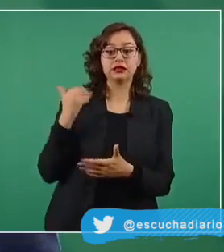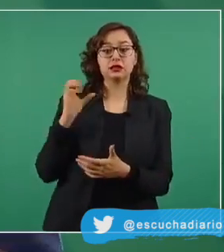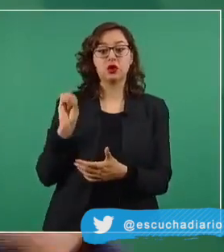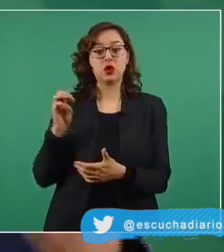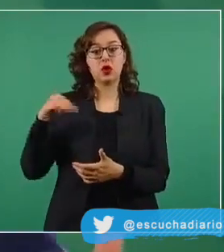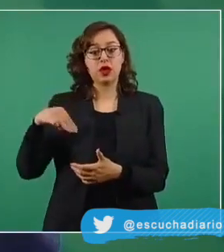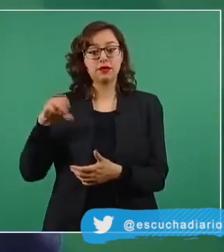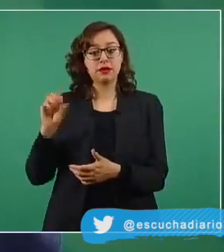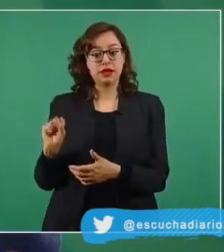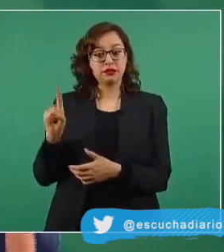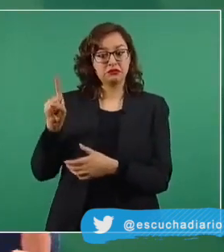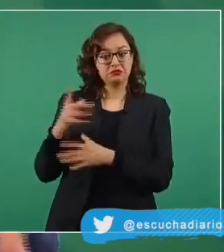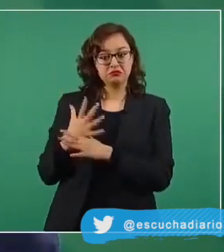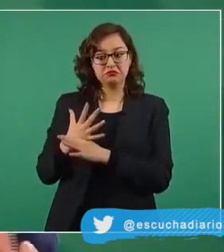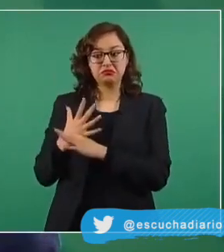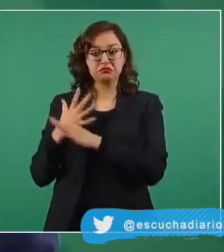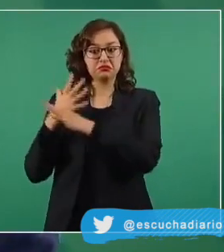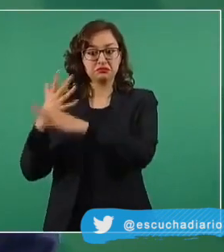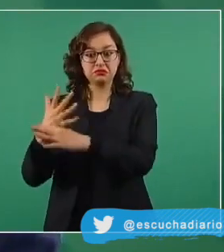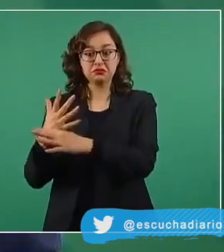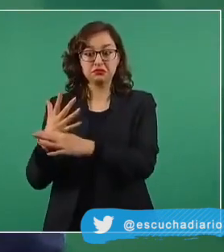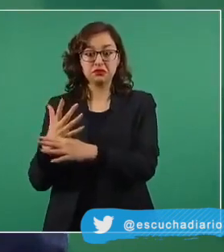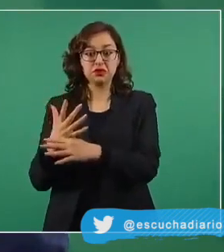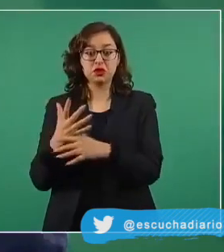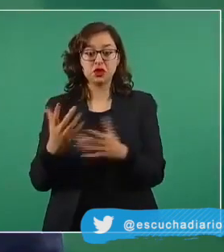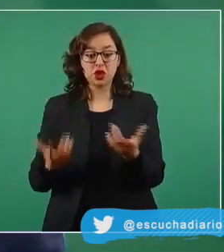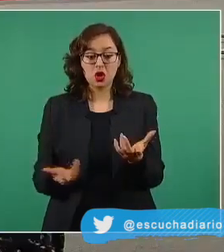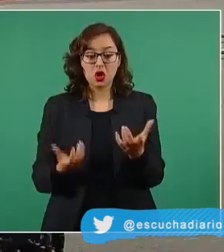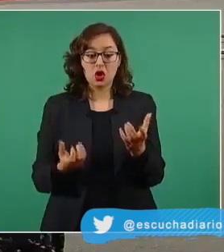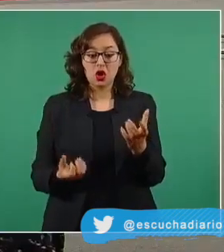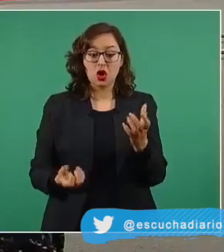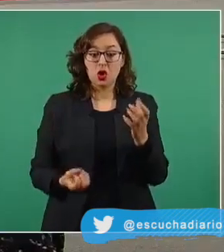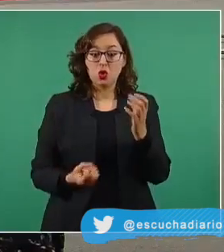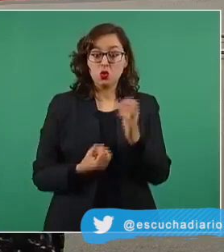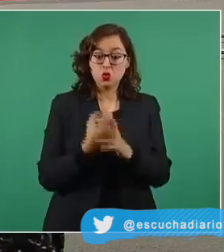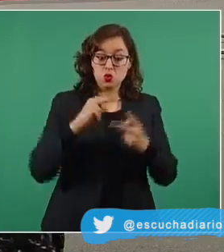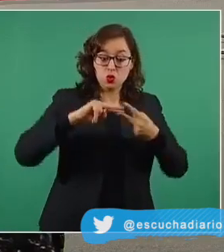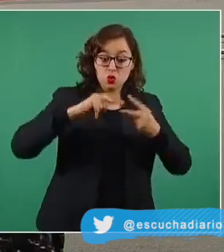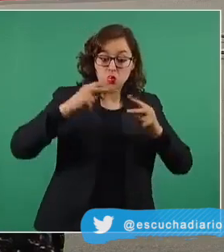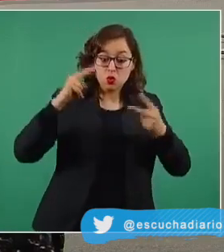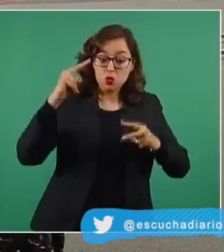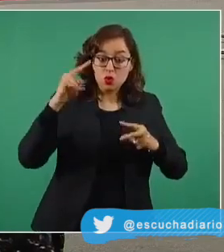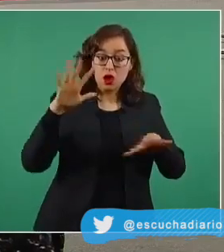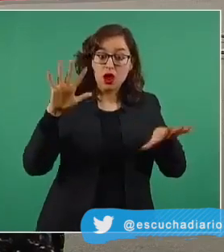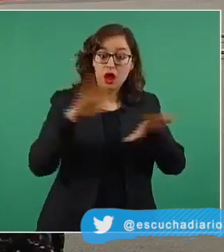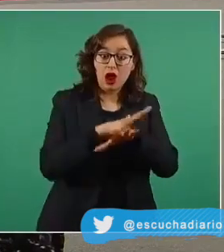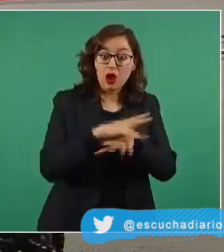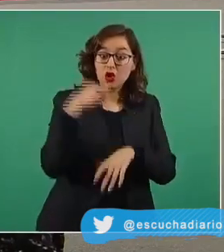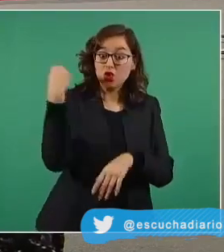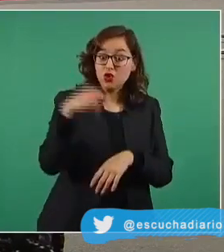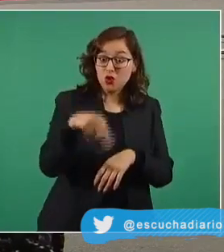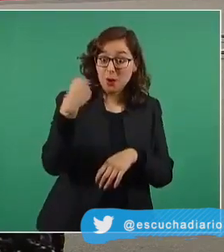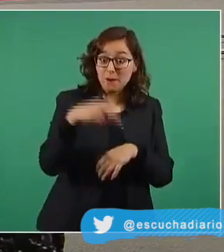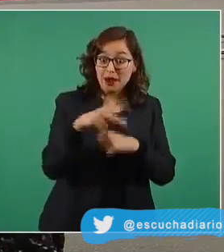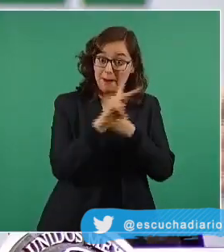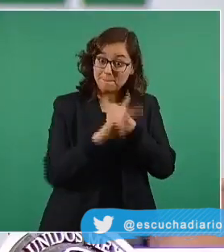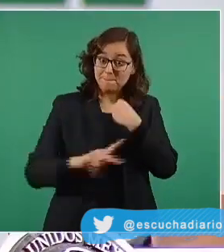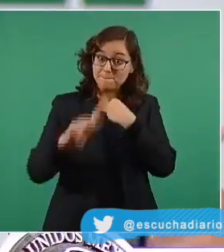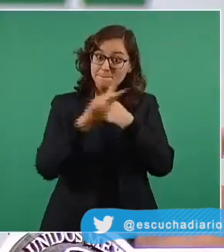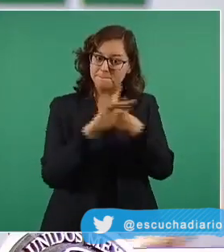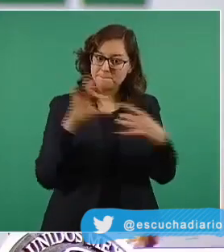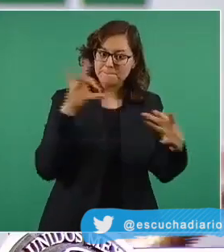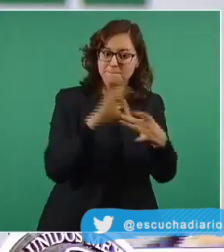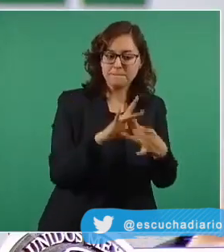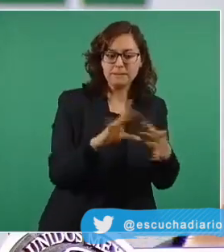COVID-19 hay una afectación predominante en jóvenes. La mayoría de las personas hospitalizadas tiene menos de 52 años